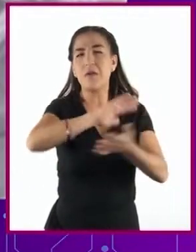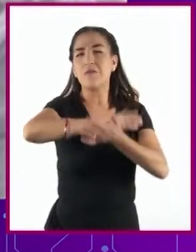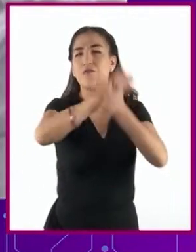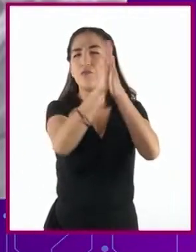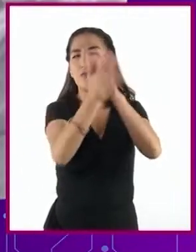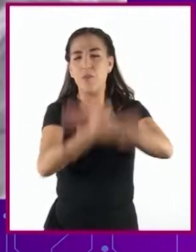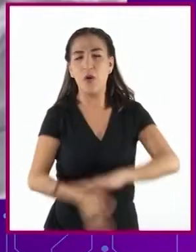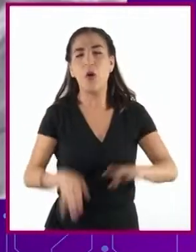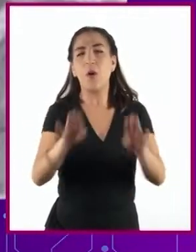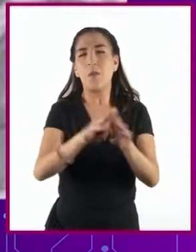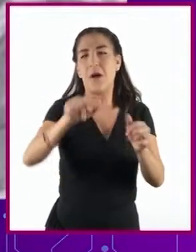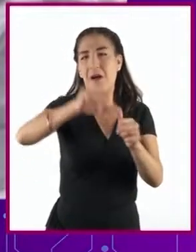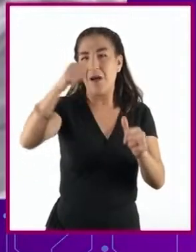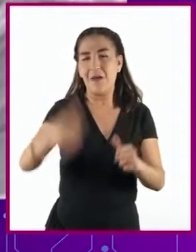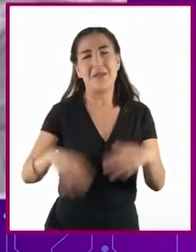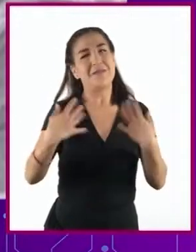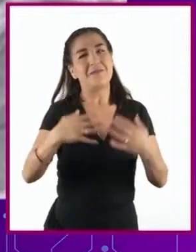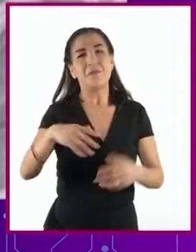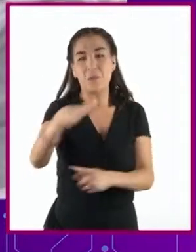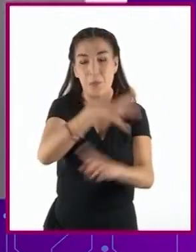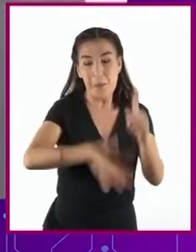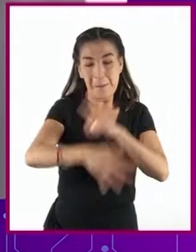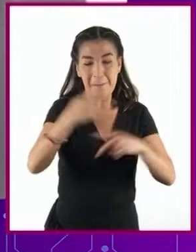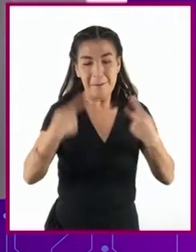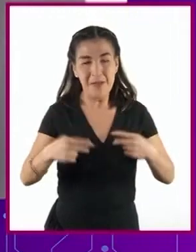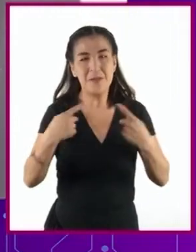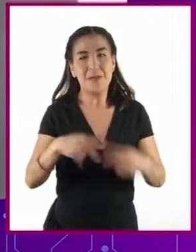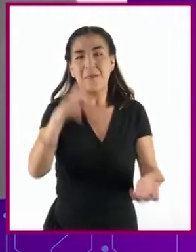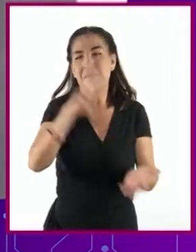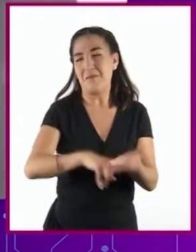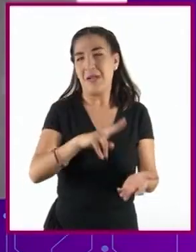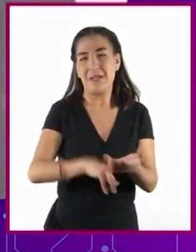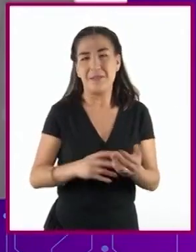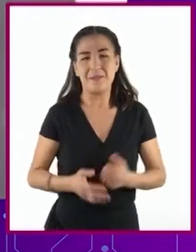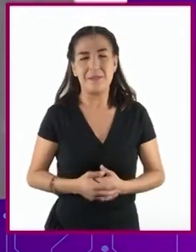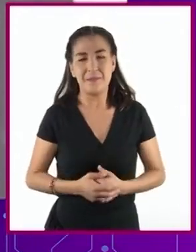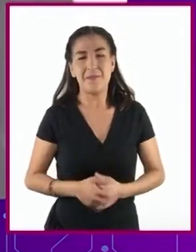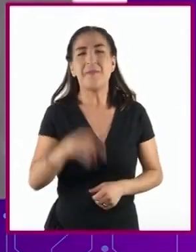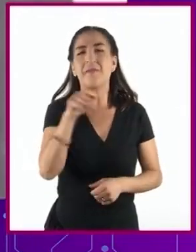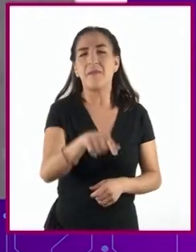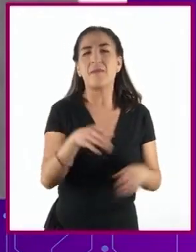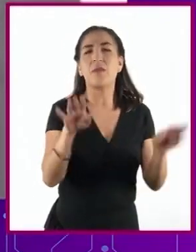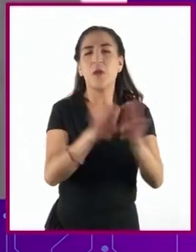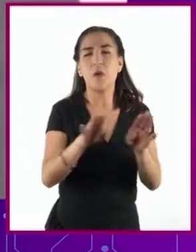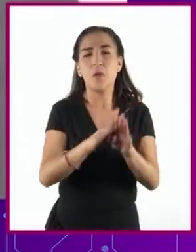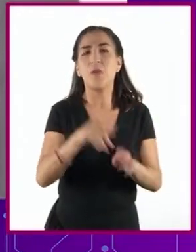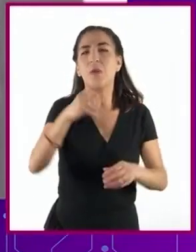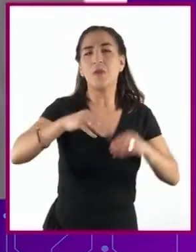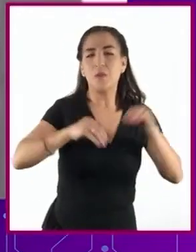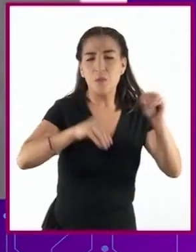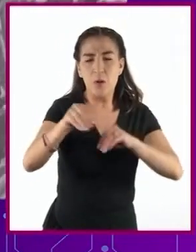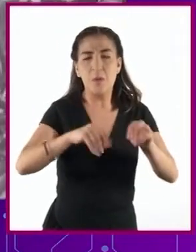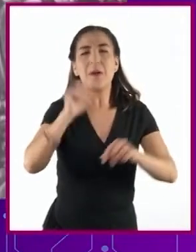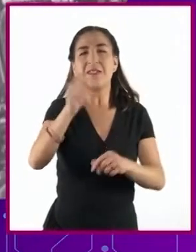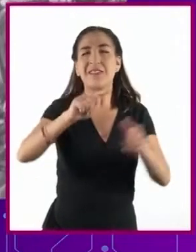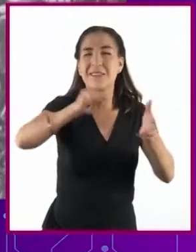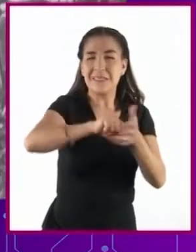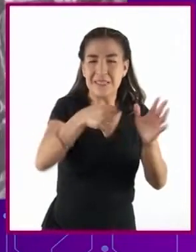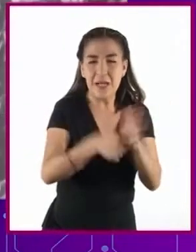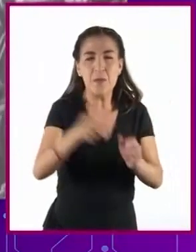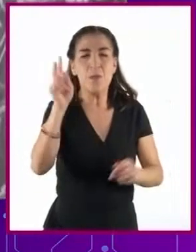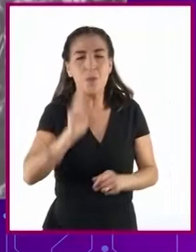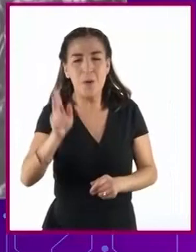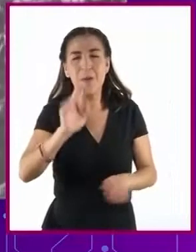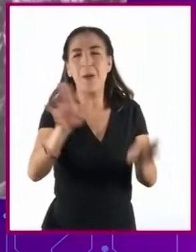materializó en un arte valioso para el pueblo. El primer gran impulso del movimiento se dio con ensayos técnicos e